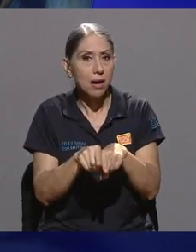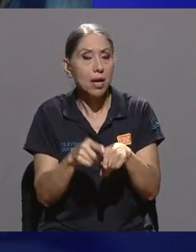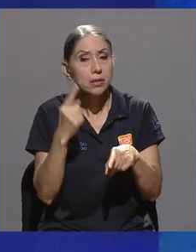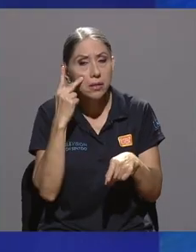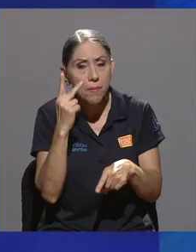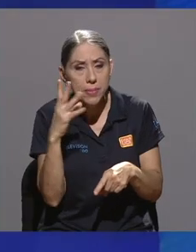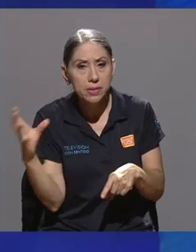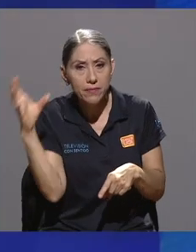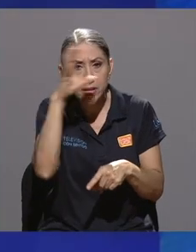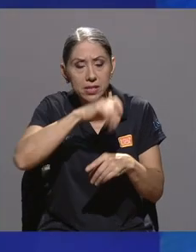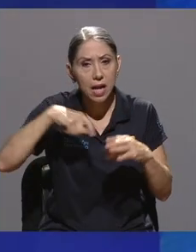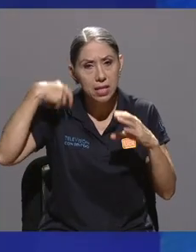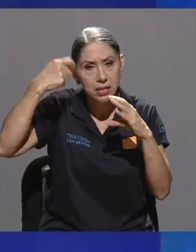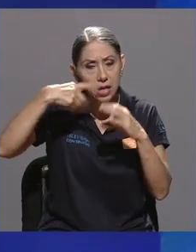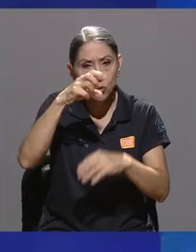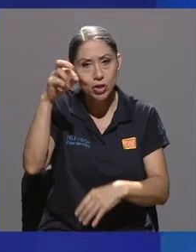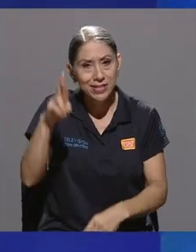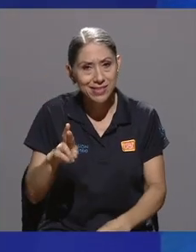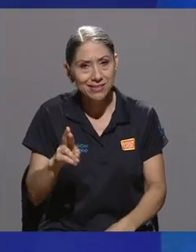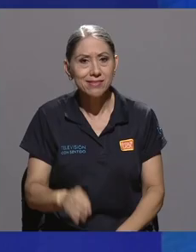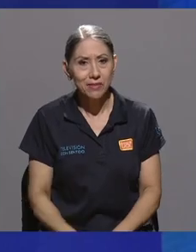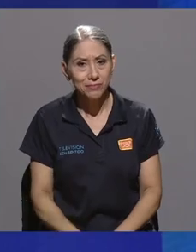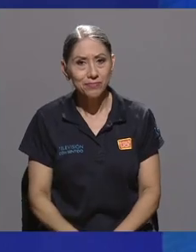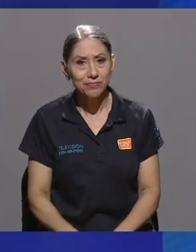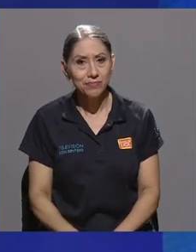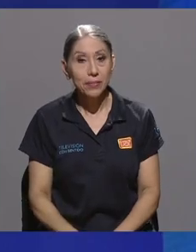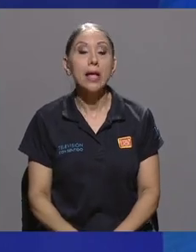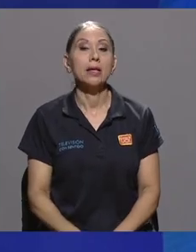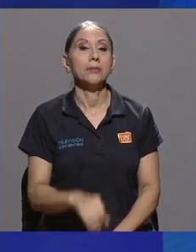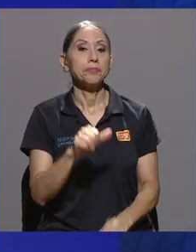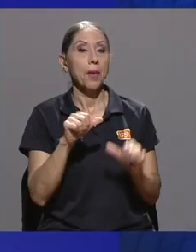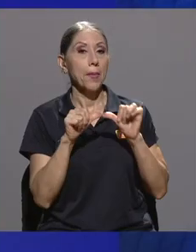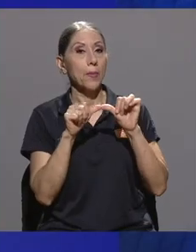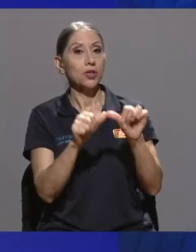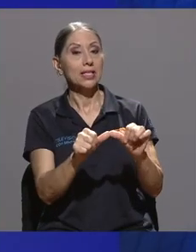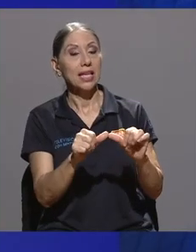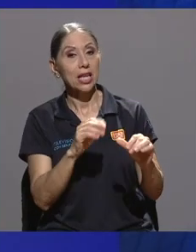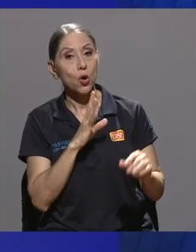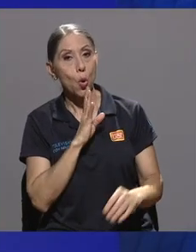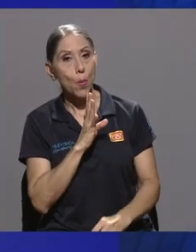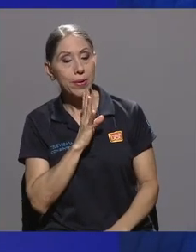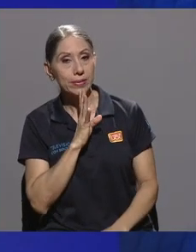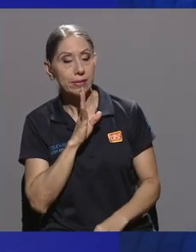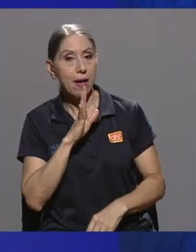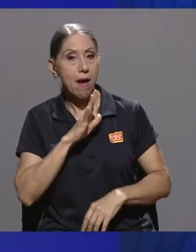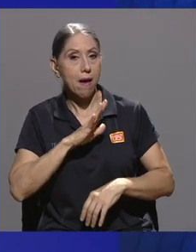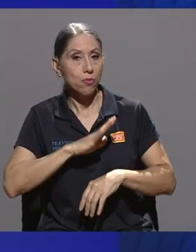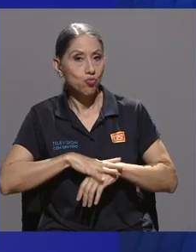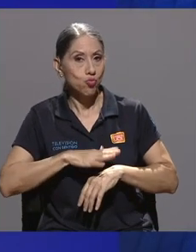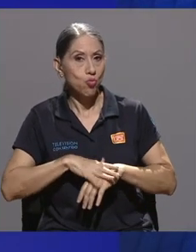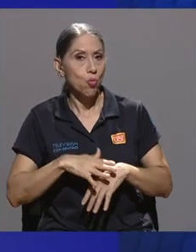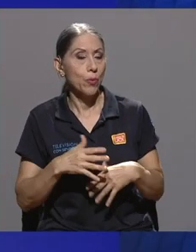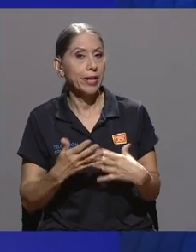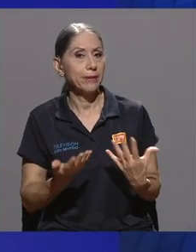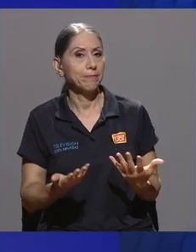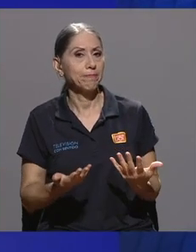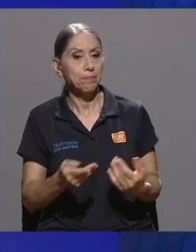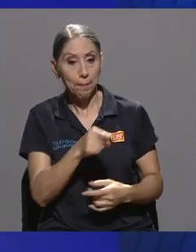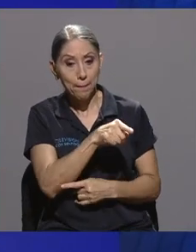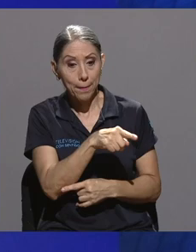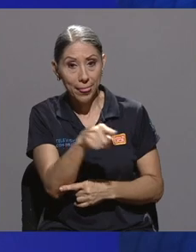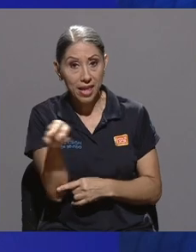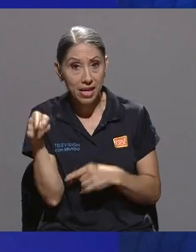costarricense. Vamos a seguir conversando casualmente de cómo esos